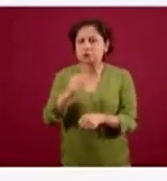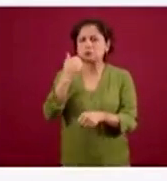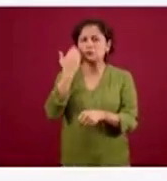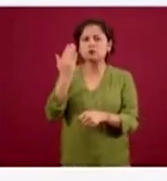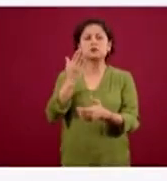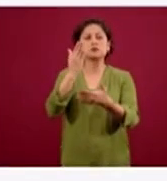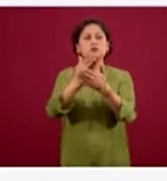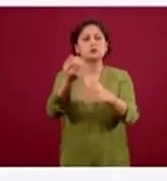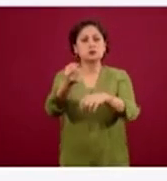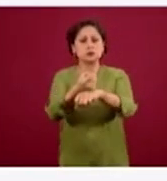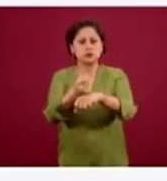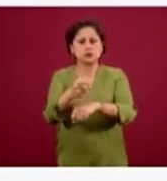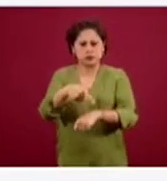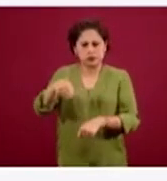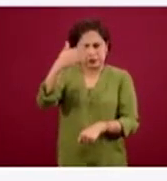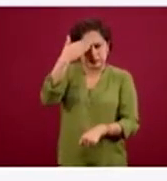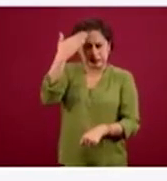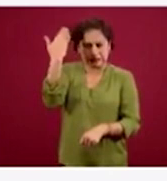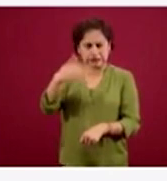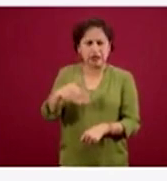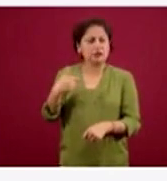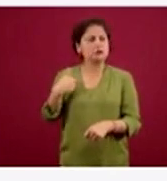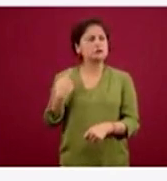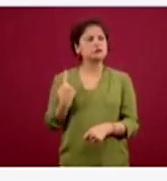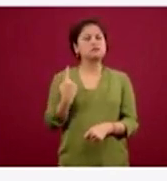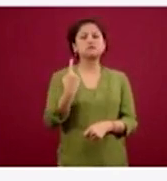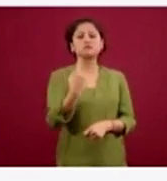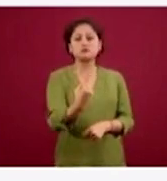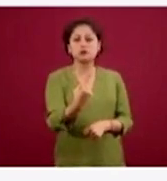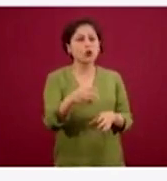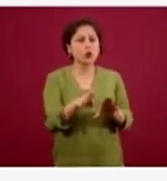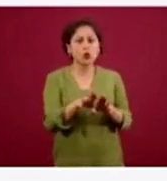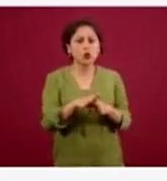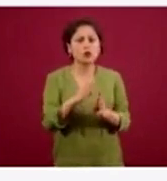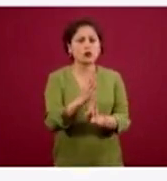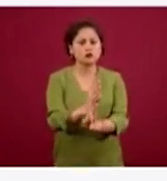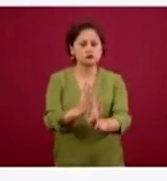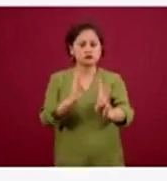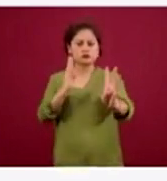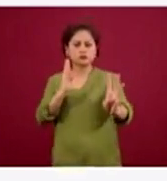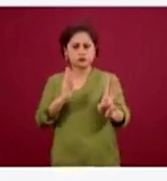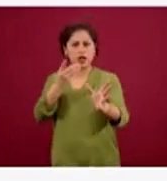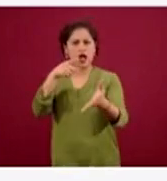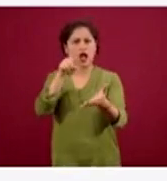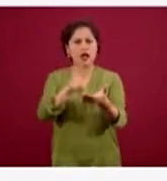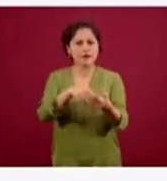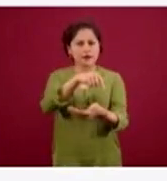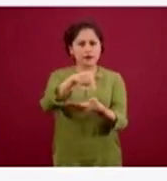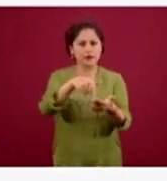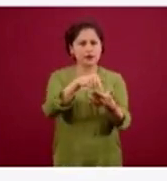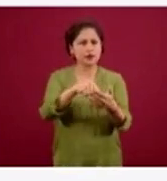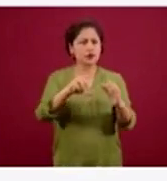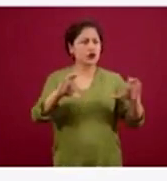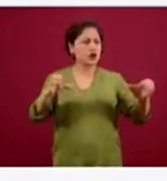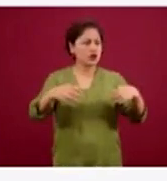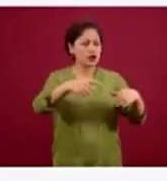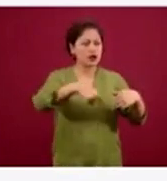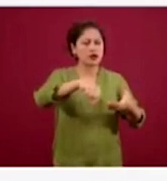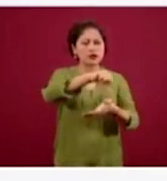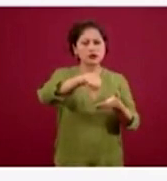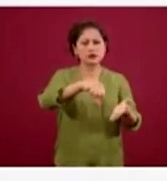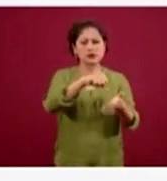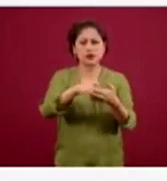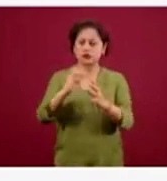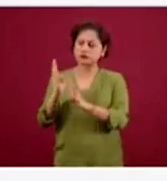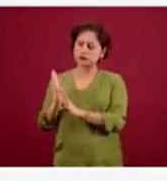imagen de un banco de sangre, en el cual es una fila, son personas dentro y es un proceso que en algunos lugares puede ser más